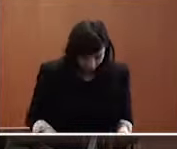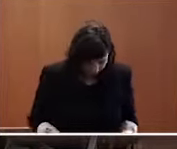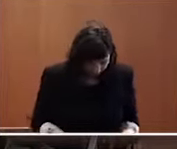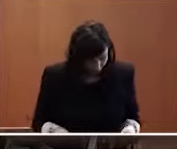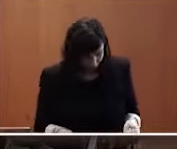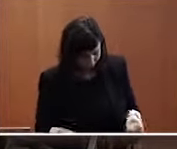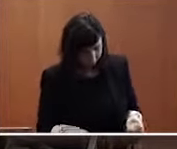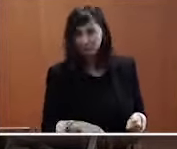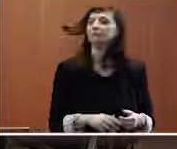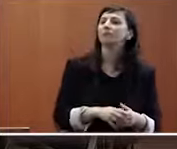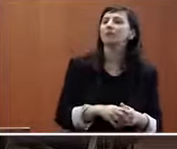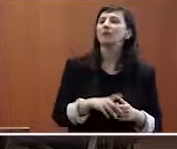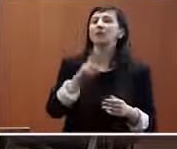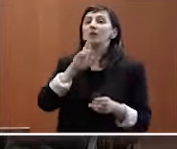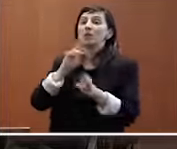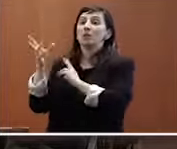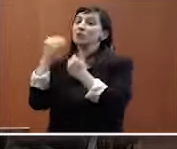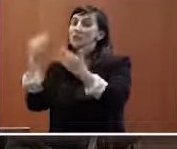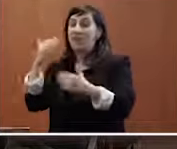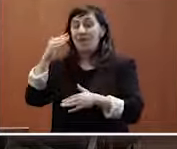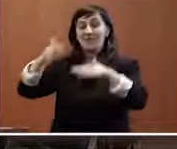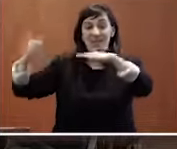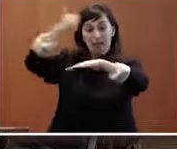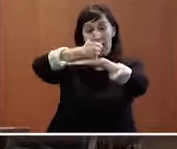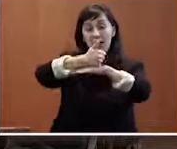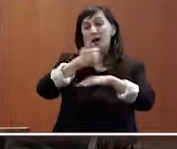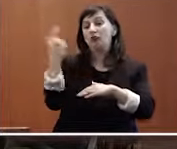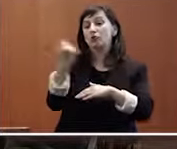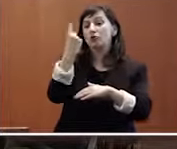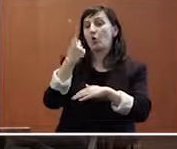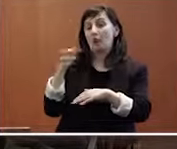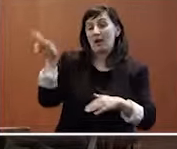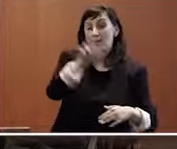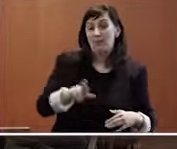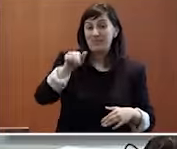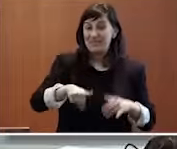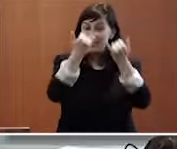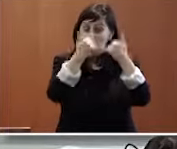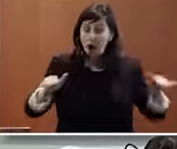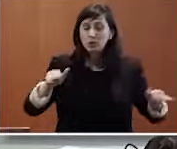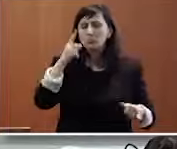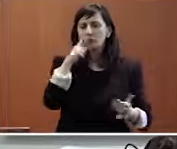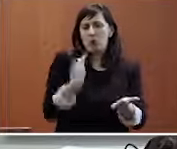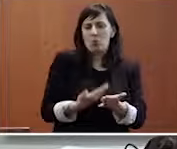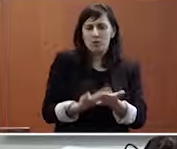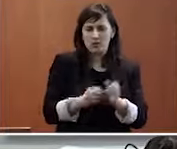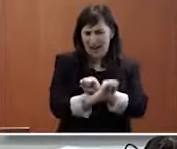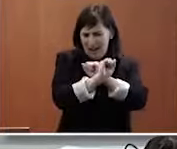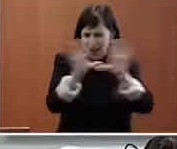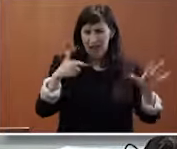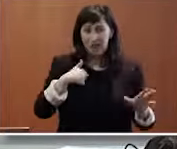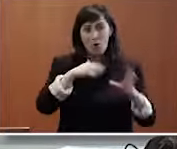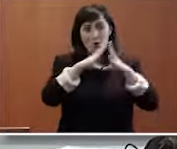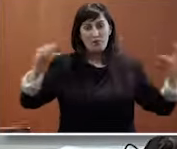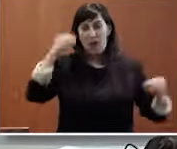Moitas gracias, decana. Eu, por mi parte, simplemente reiterar que este acto é unha muestra máis do compromiso da